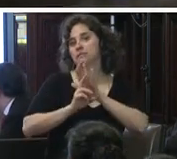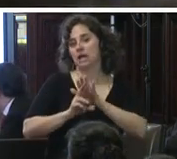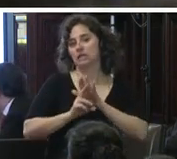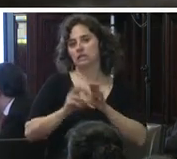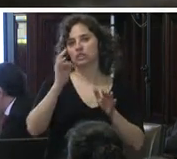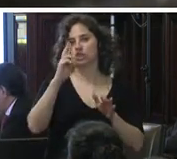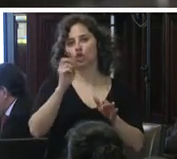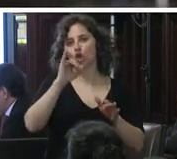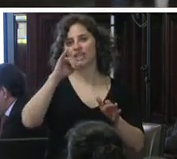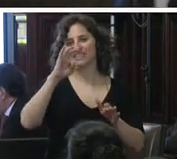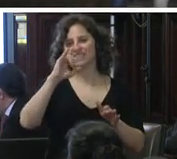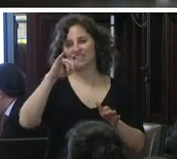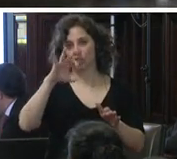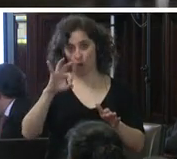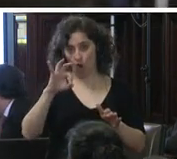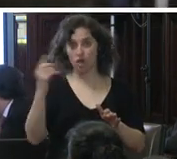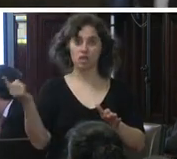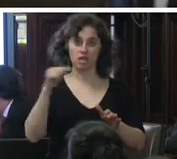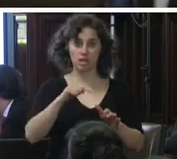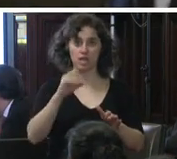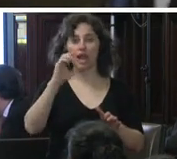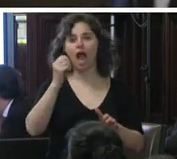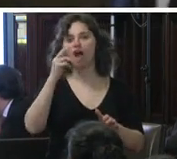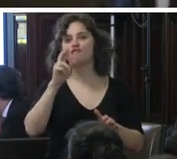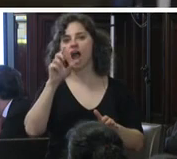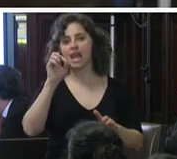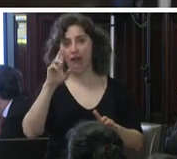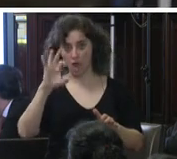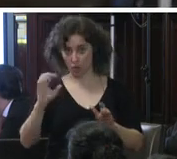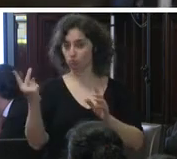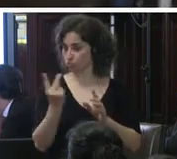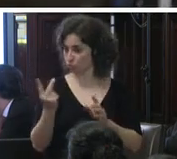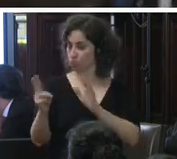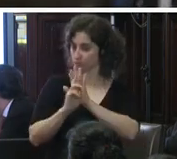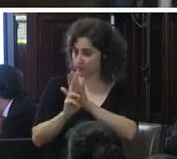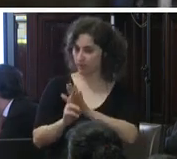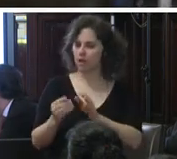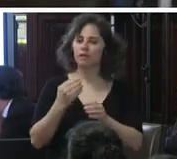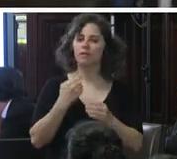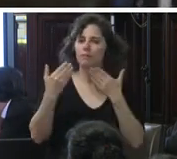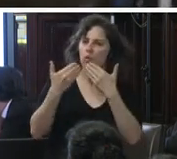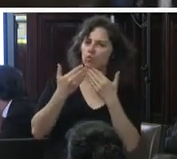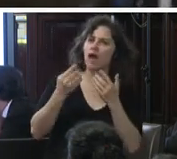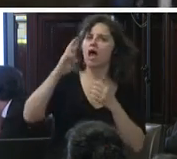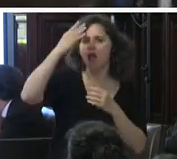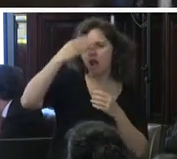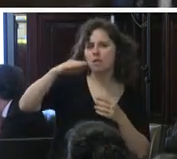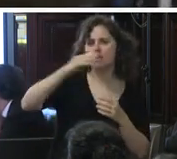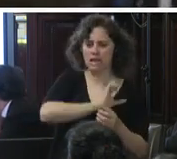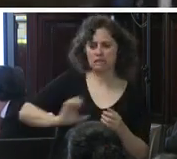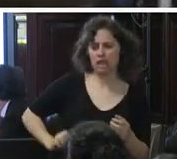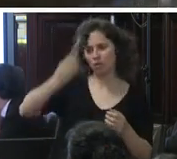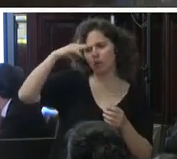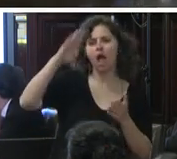troitiño y el comisionado cabalaro la respuesta categórica es el estado mexicano apuesta 100